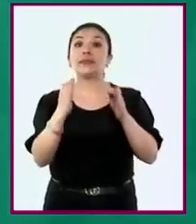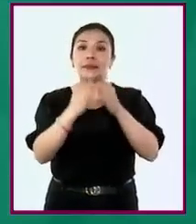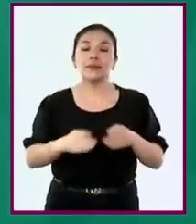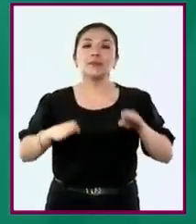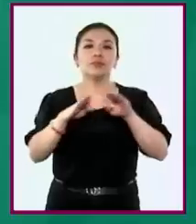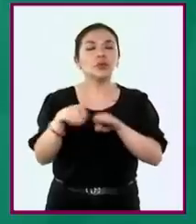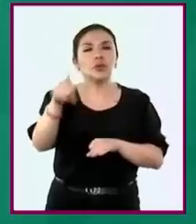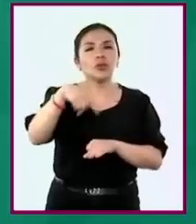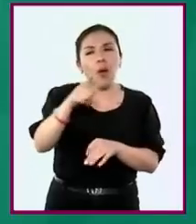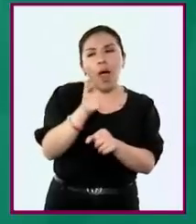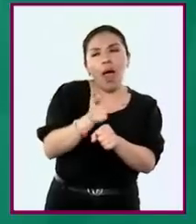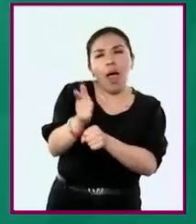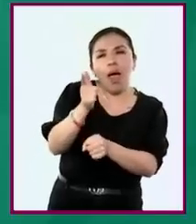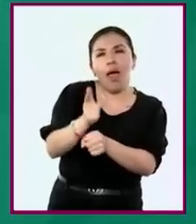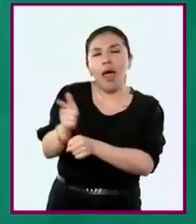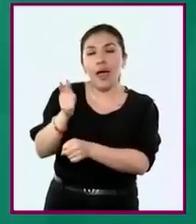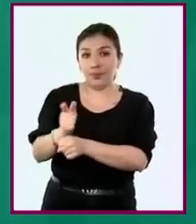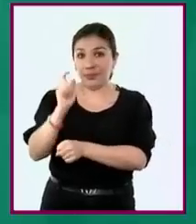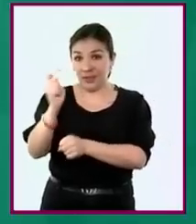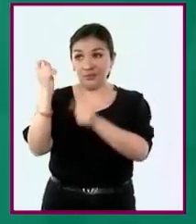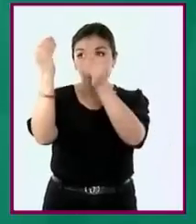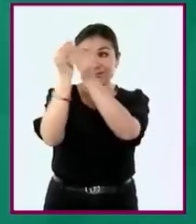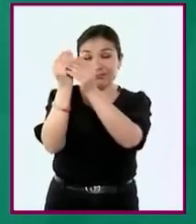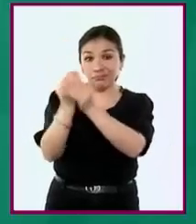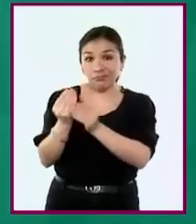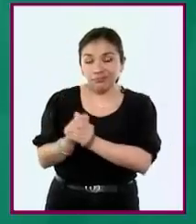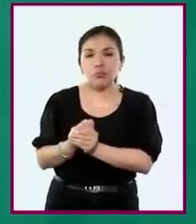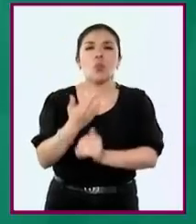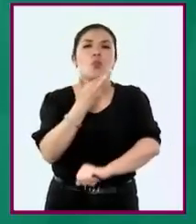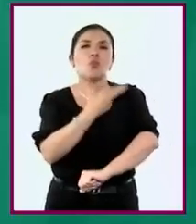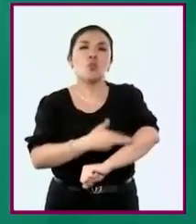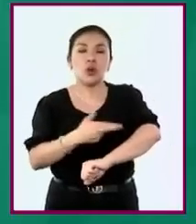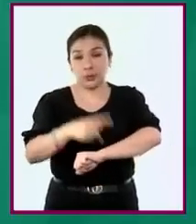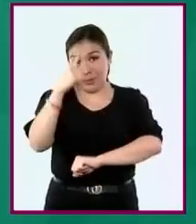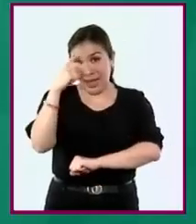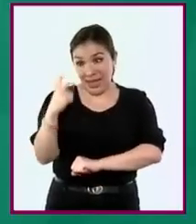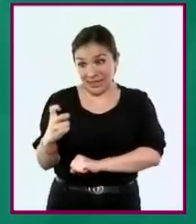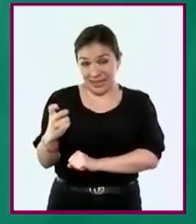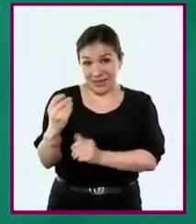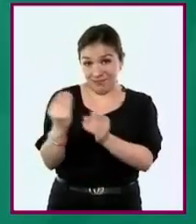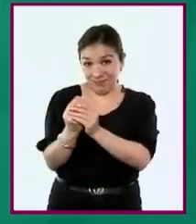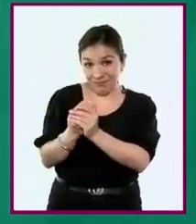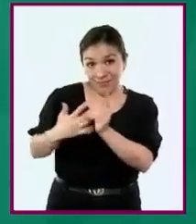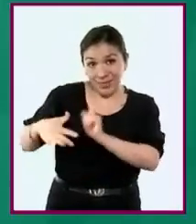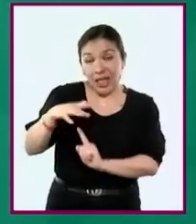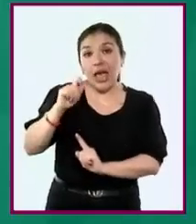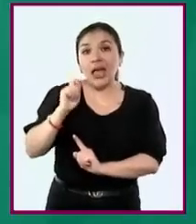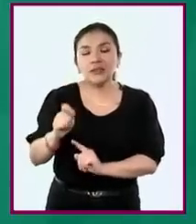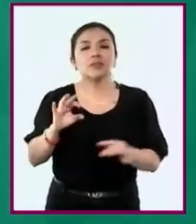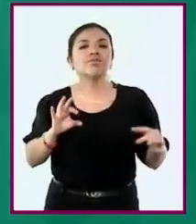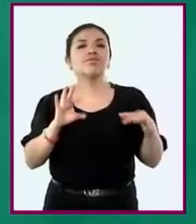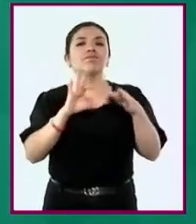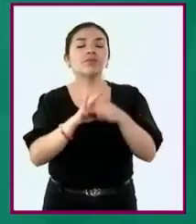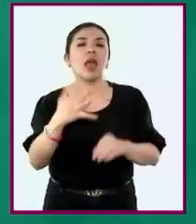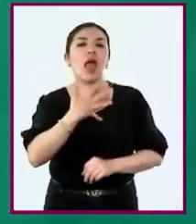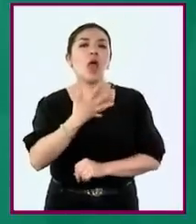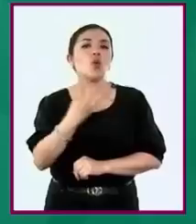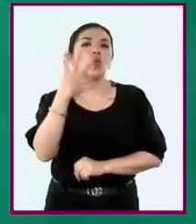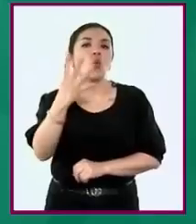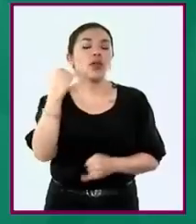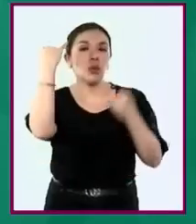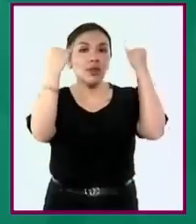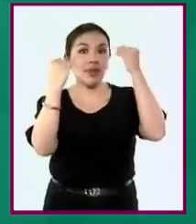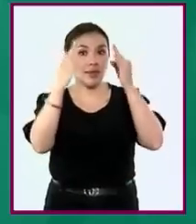importante que identifiquemos que los contenidos y procesos de este campo se asocian a partir de